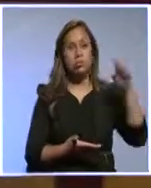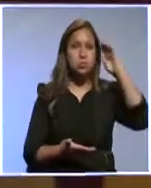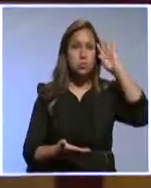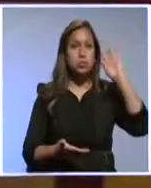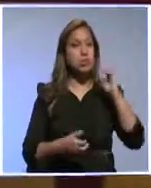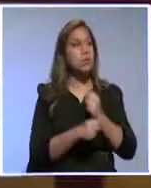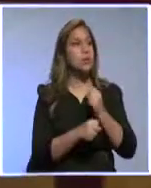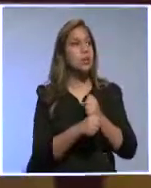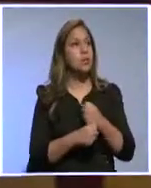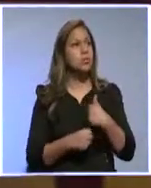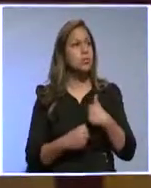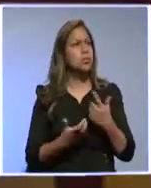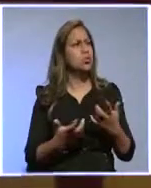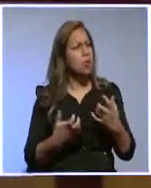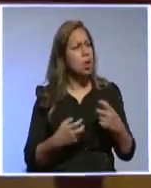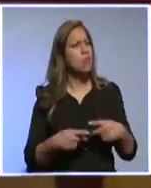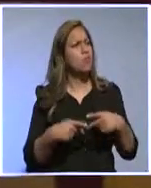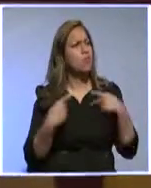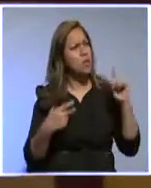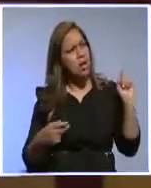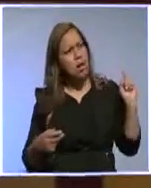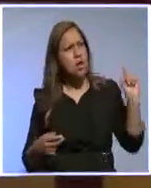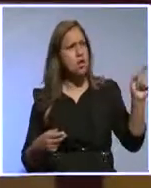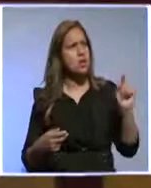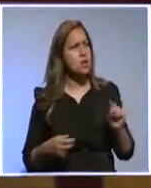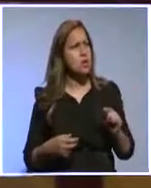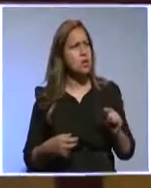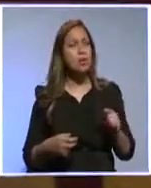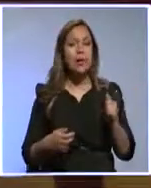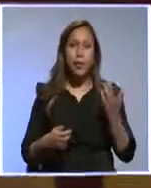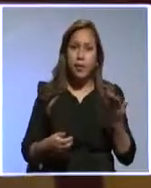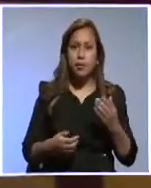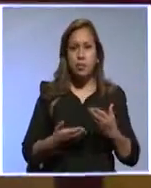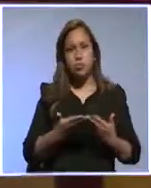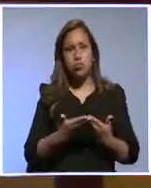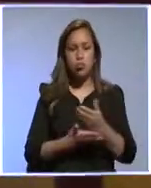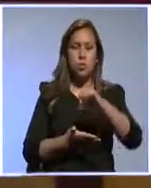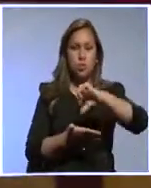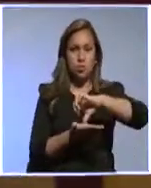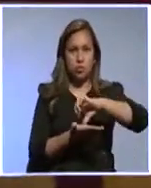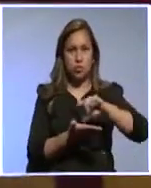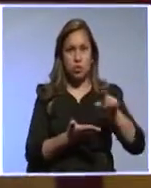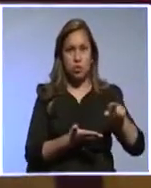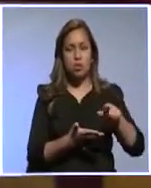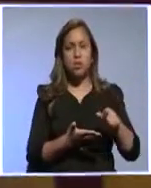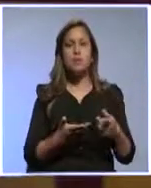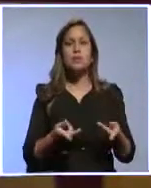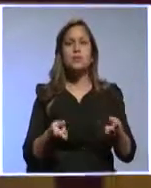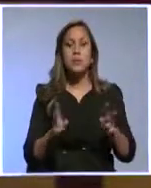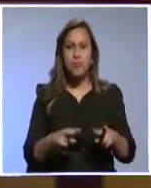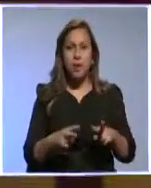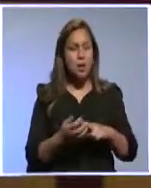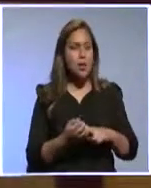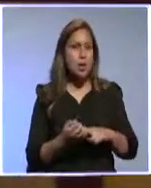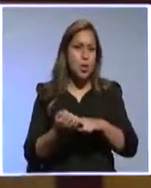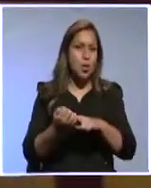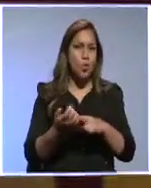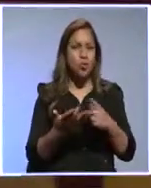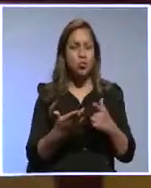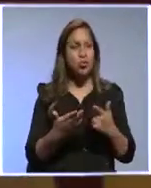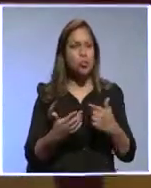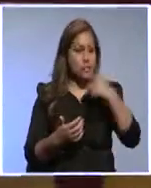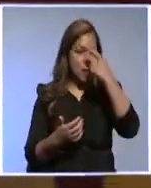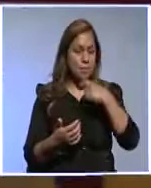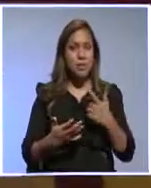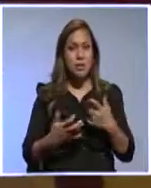ahí, no sé, pero yo quiero vivir ahí. Entonces, las nuevas ciudades también tienen que atraer el talento humano. O sea, este es un paradigma